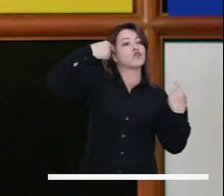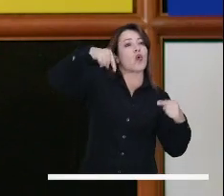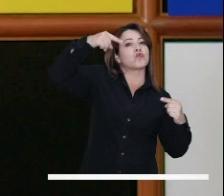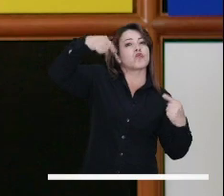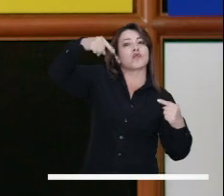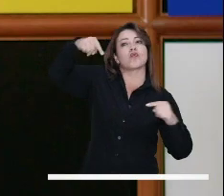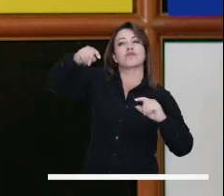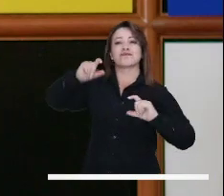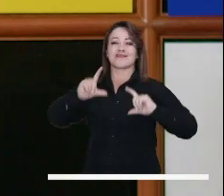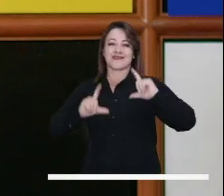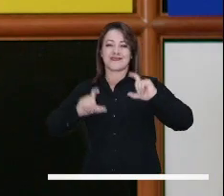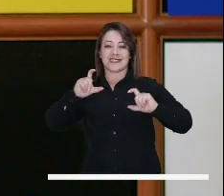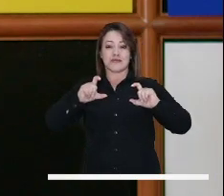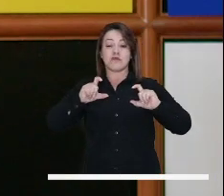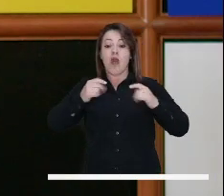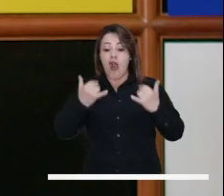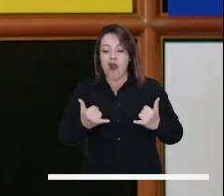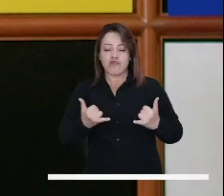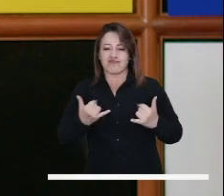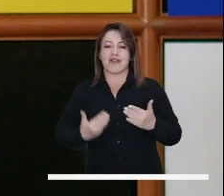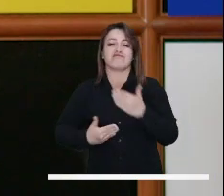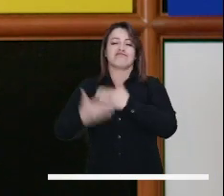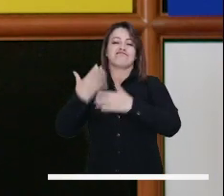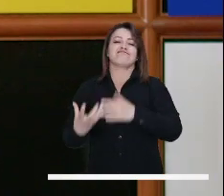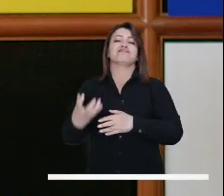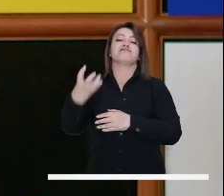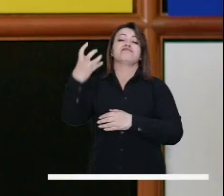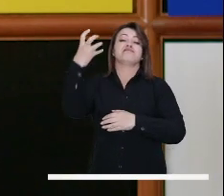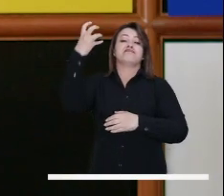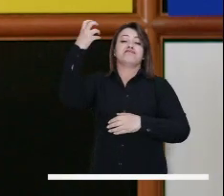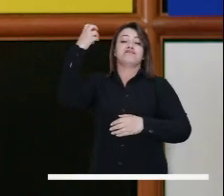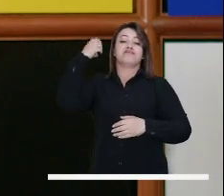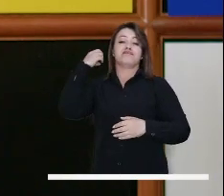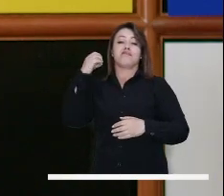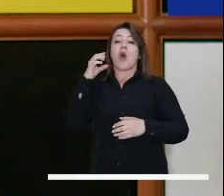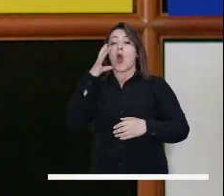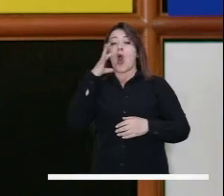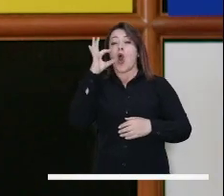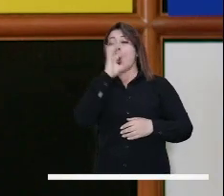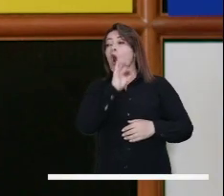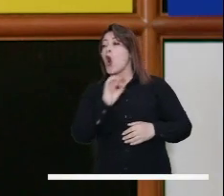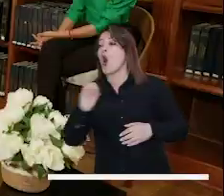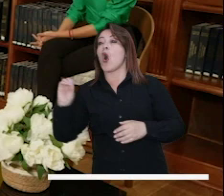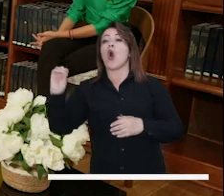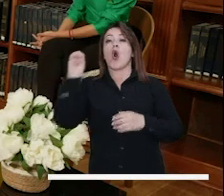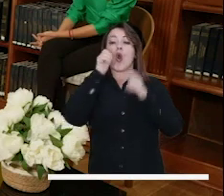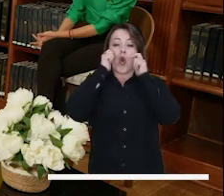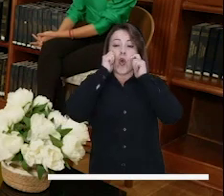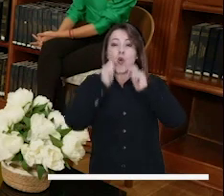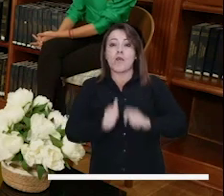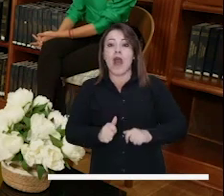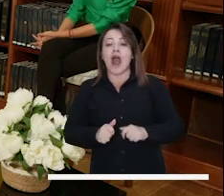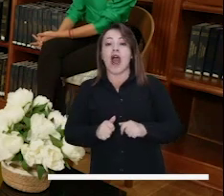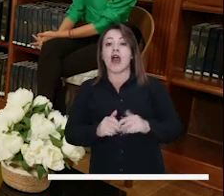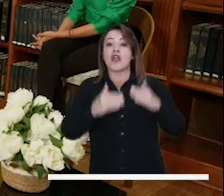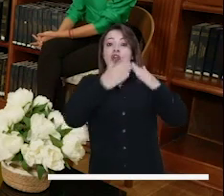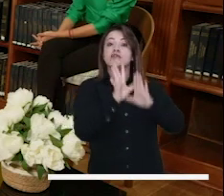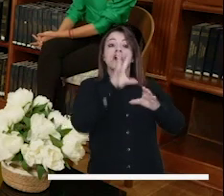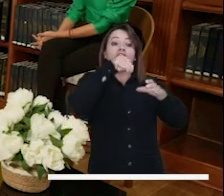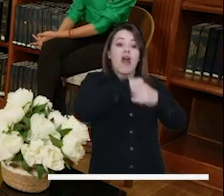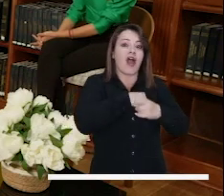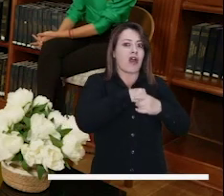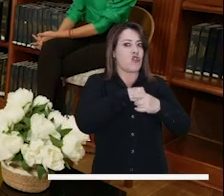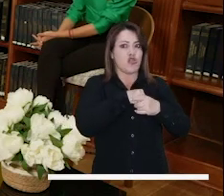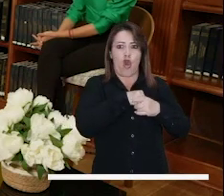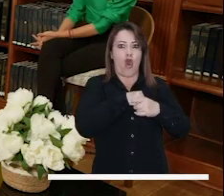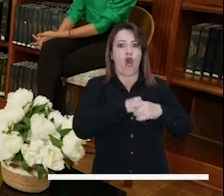Desde el origen de la humanidad, los hombres, los seres humanos han sido nómades. Y lo